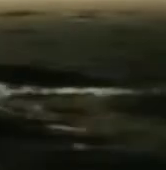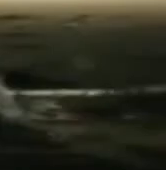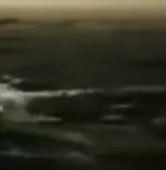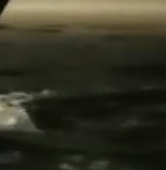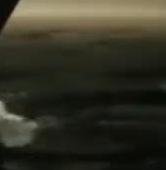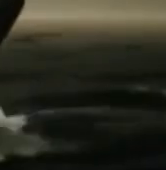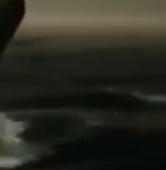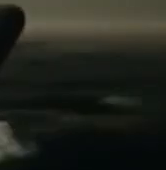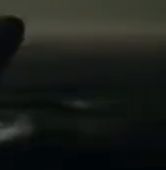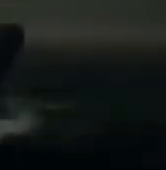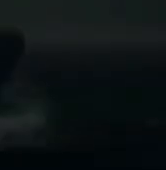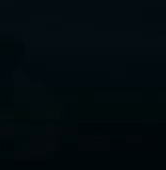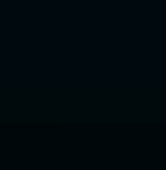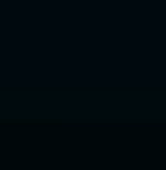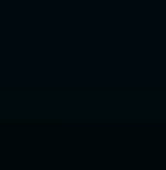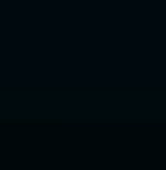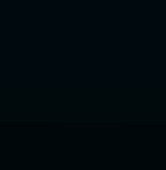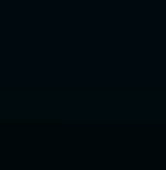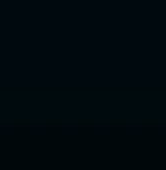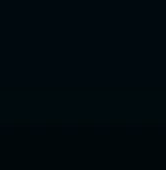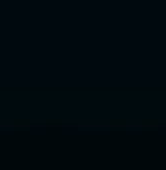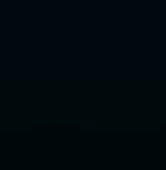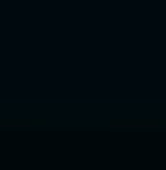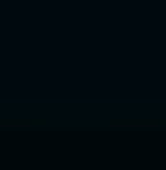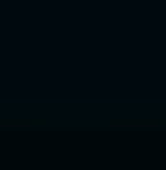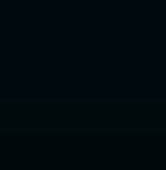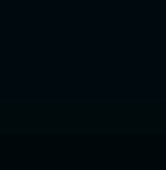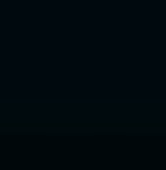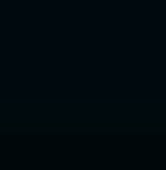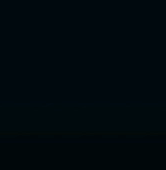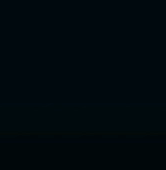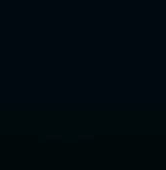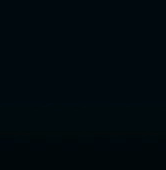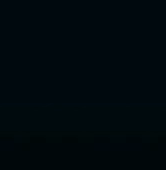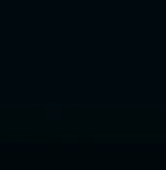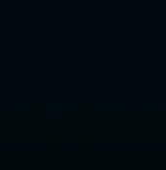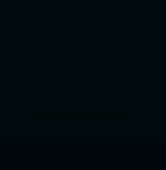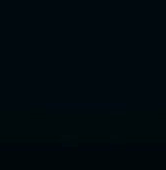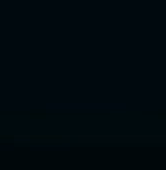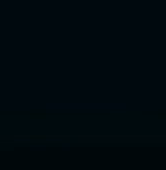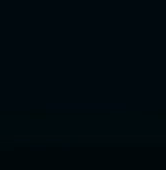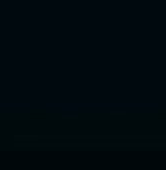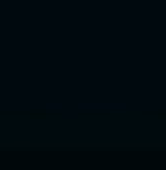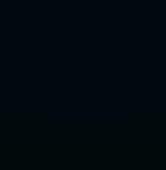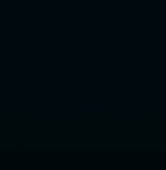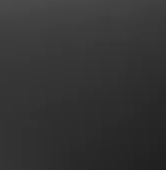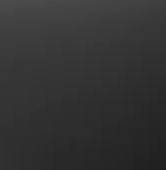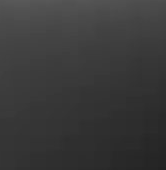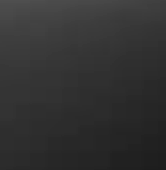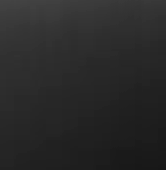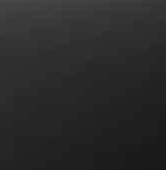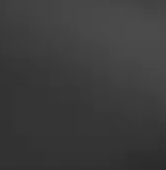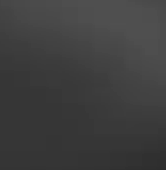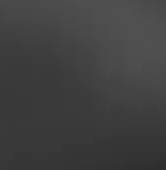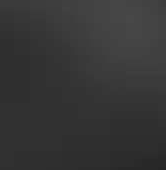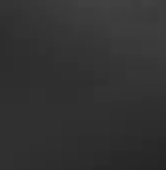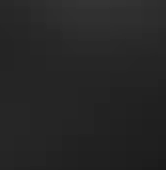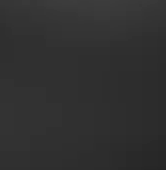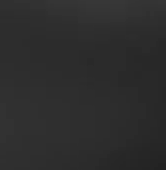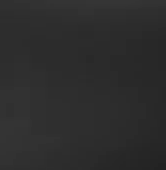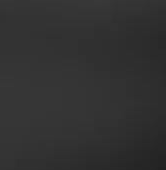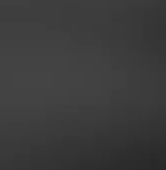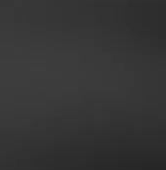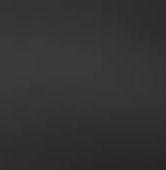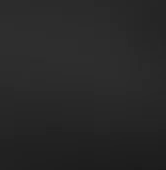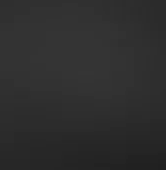los restos del submarino USS Harder de la armada estadounidense fueron hallados casi 80 años después de